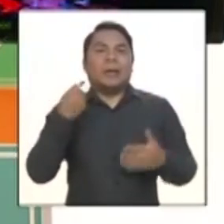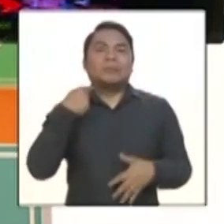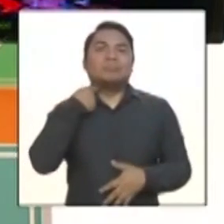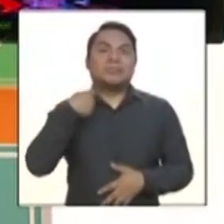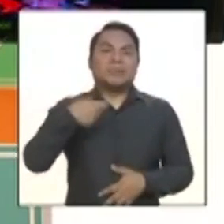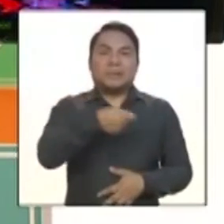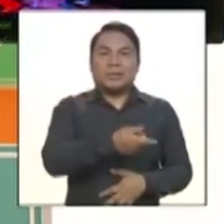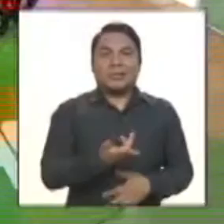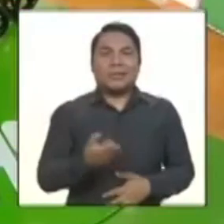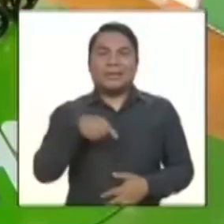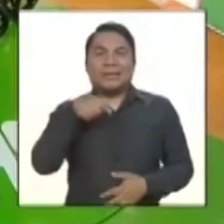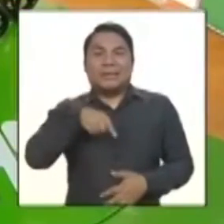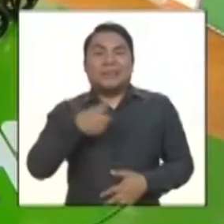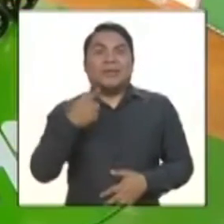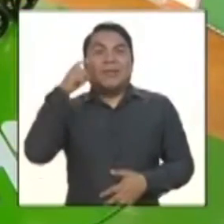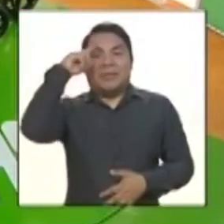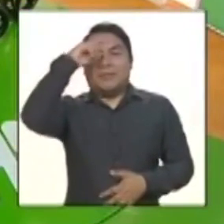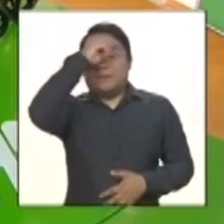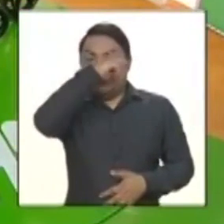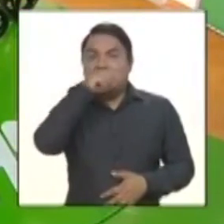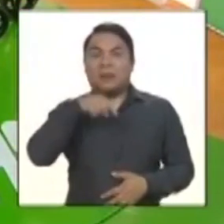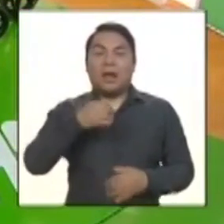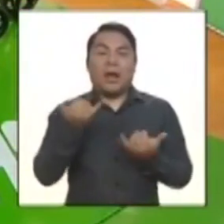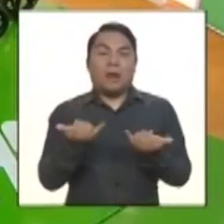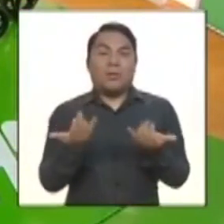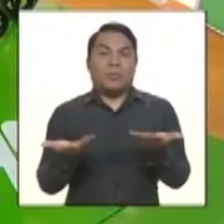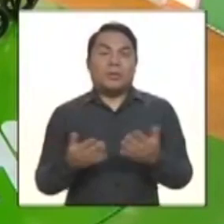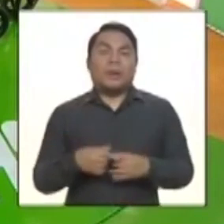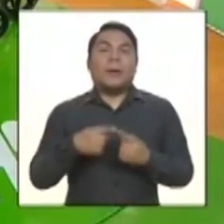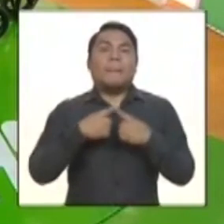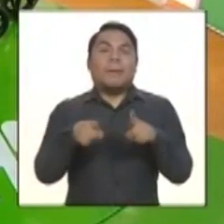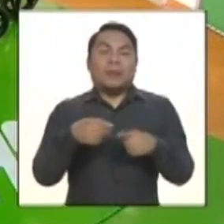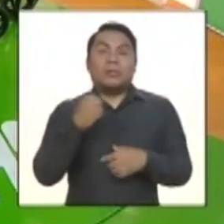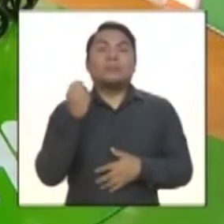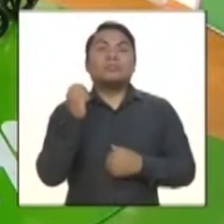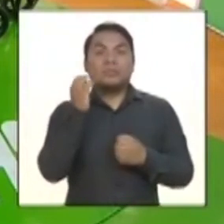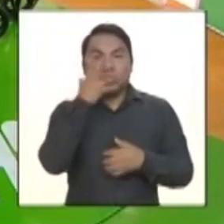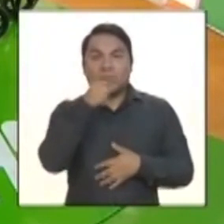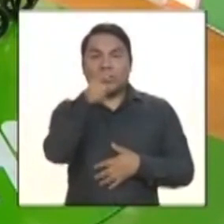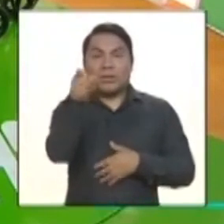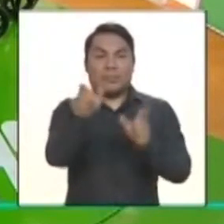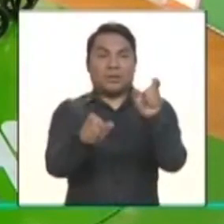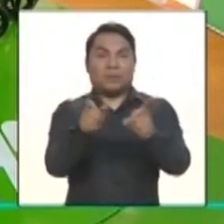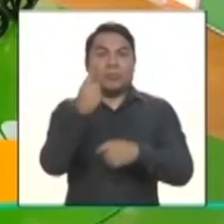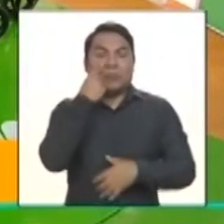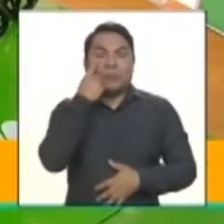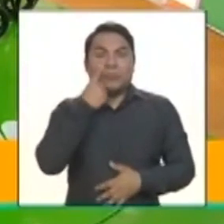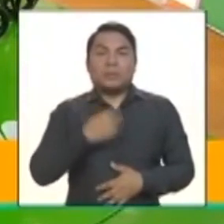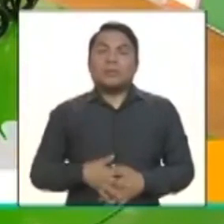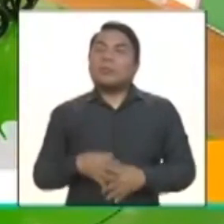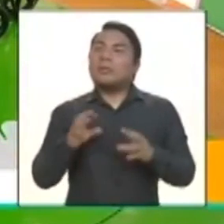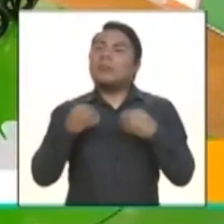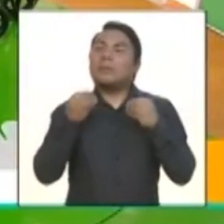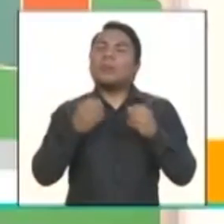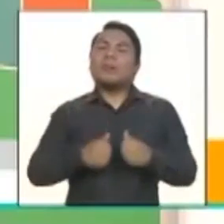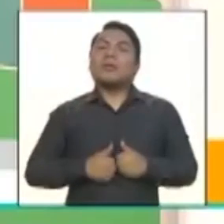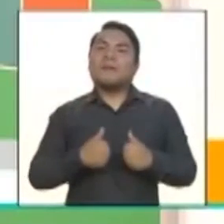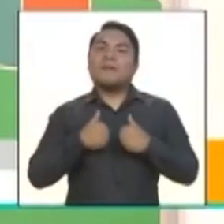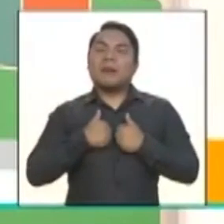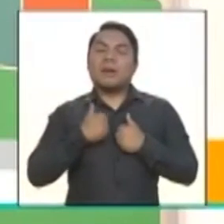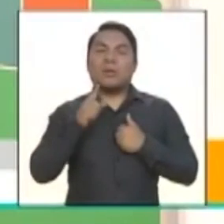situaciones dramáticas se dan en la vida de un migrante y es bueno que la persona lo conozca, ¿no? ¿Cómo es la vida de un migrante